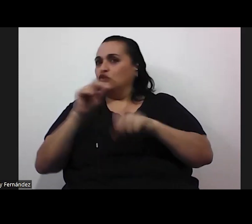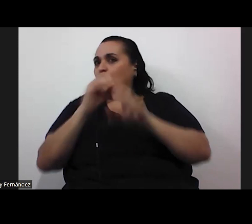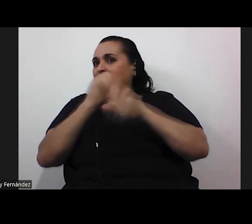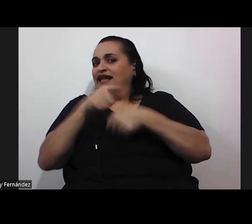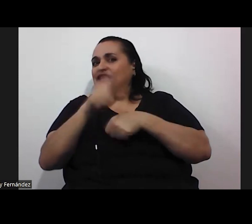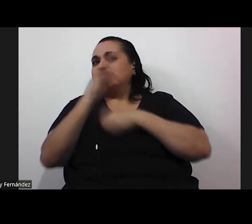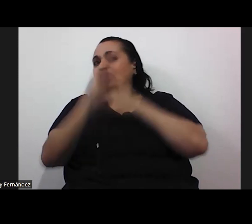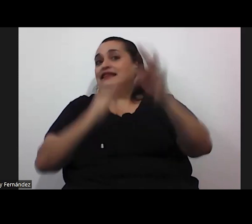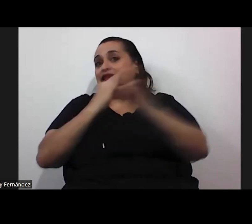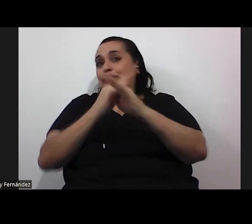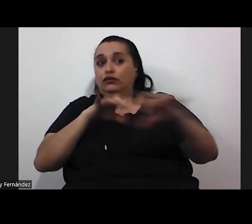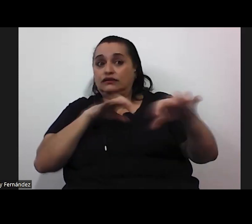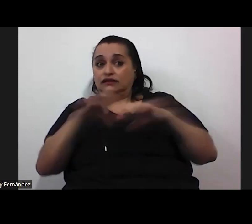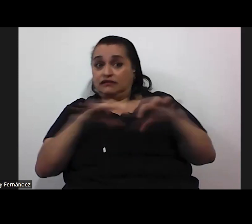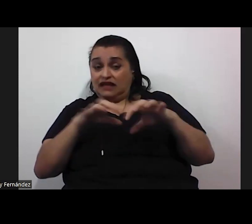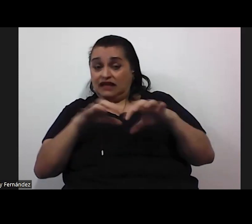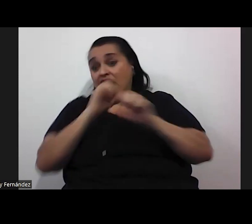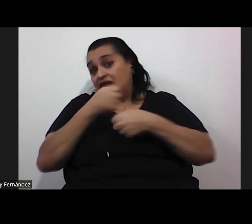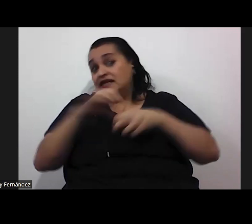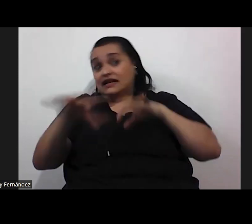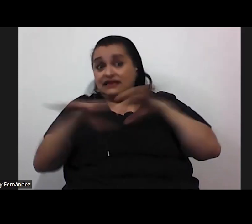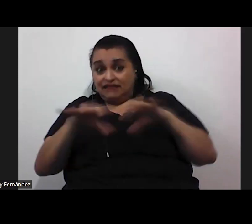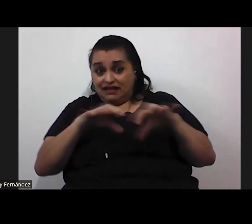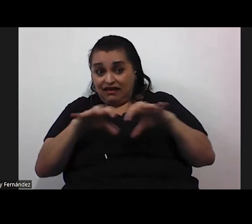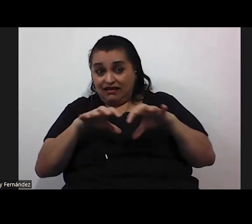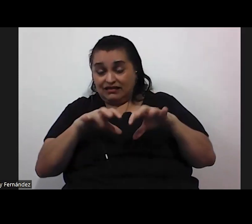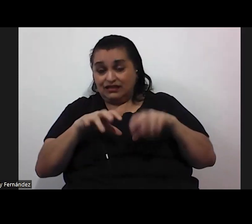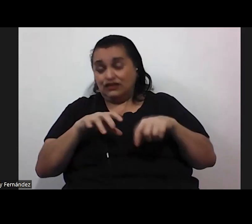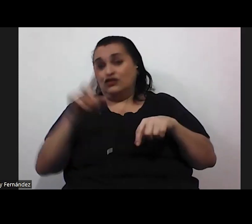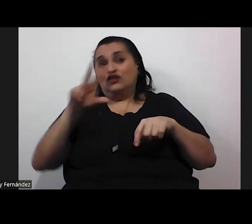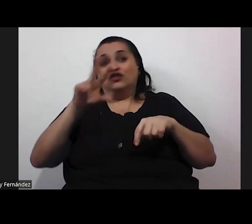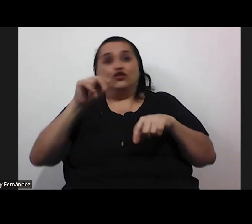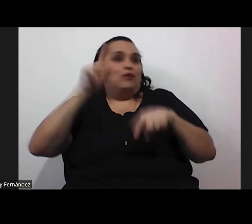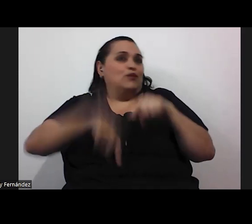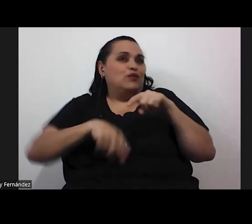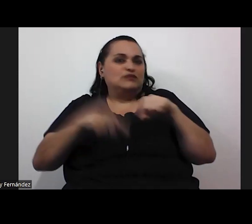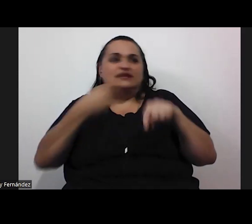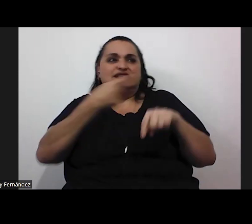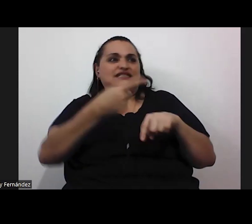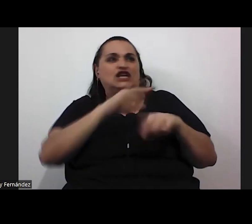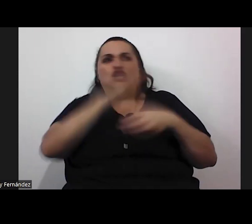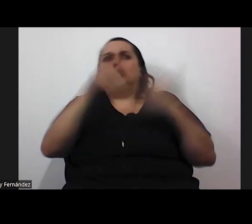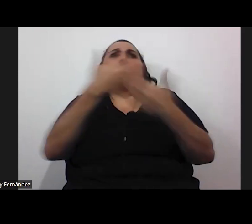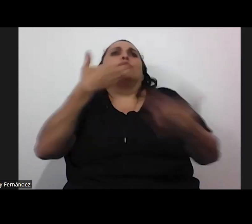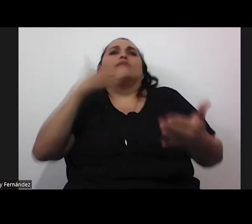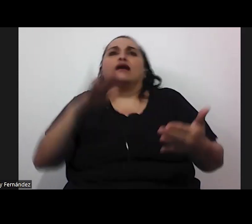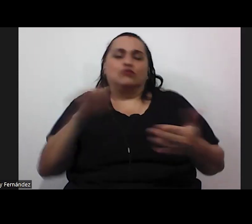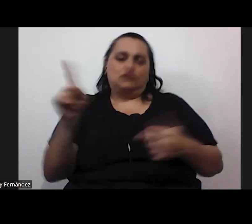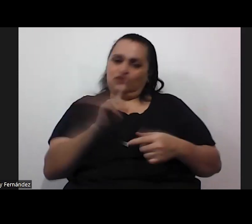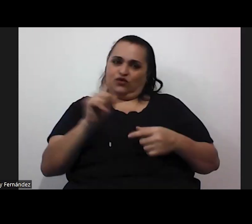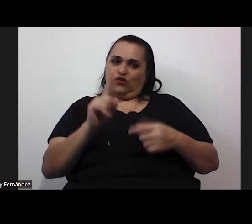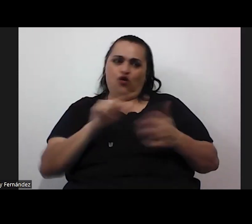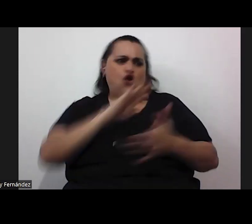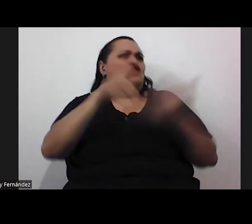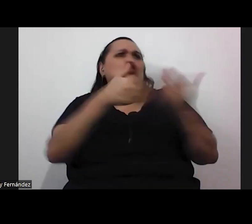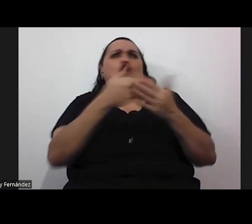actividades y si hacemos una actividad creo que tampoco podemos decir que todo es malo o que no todo se debía